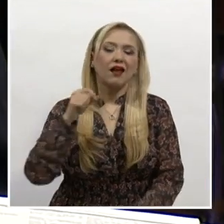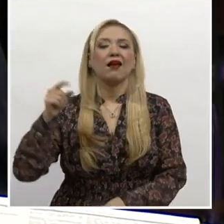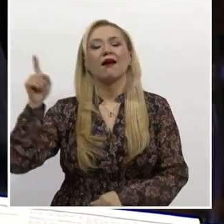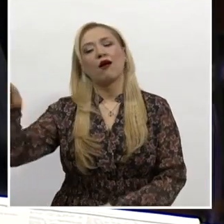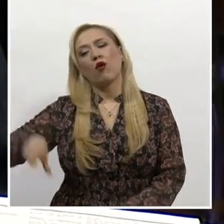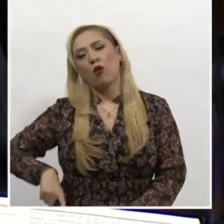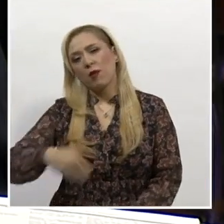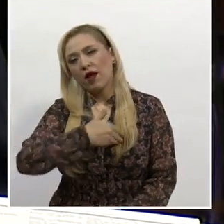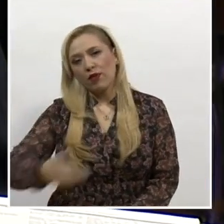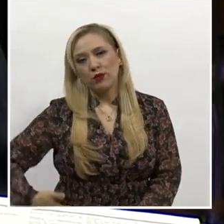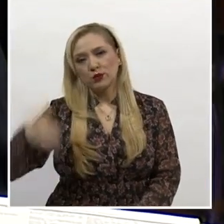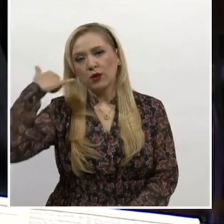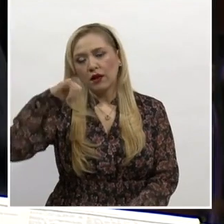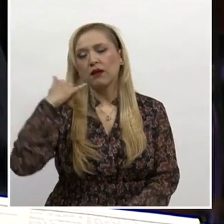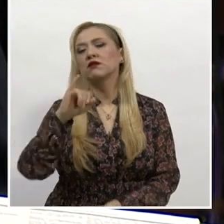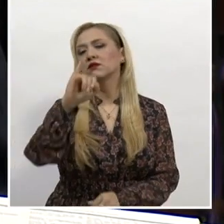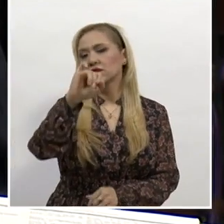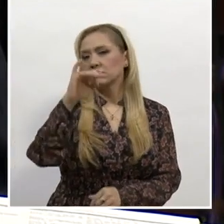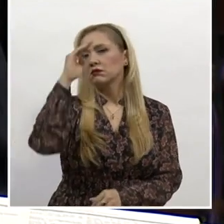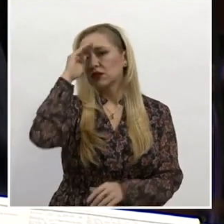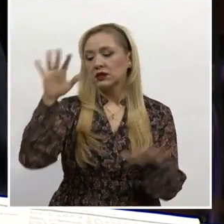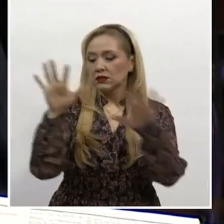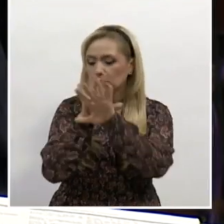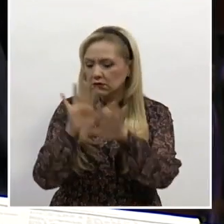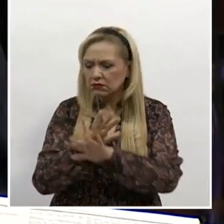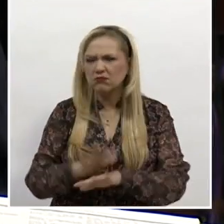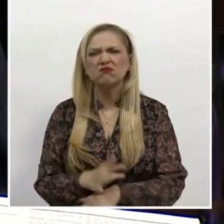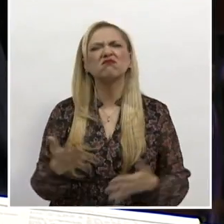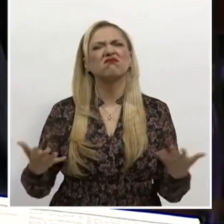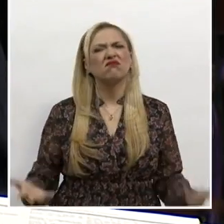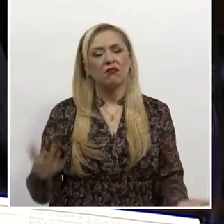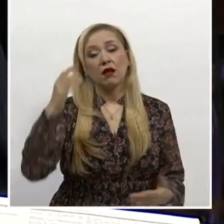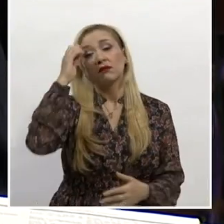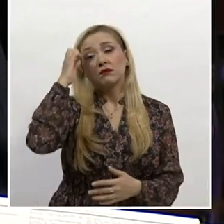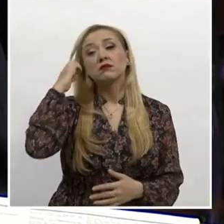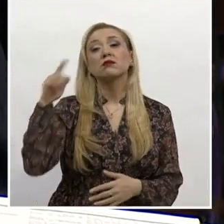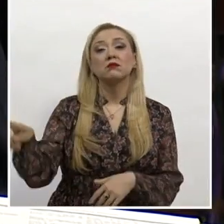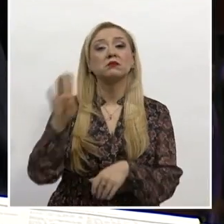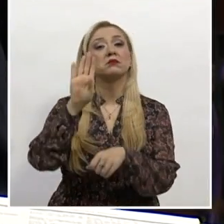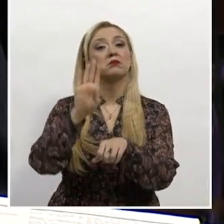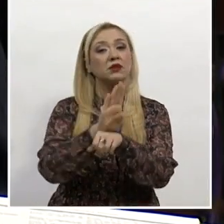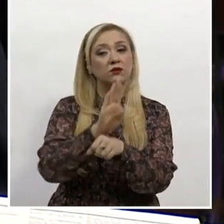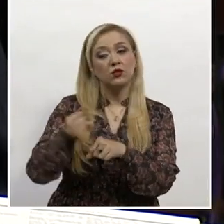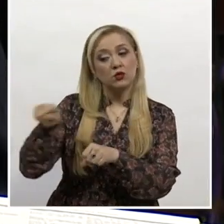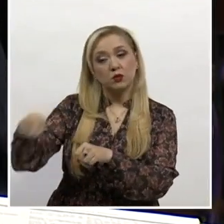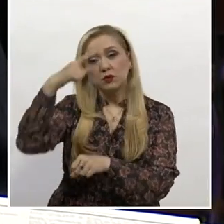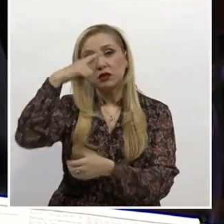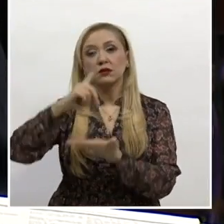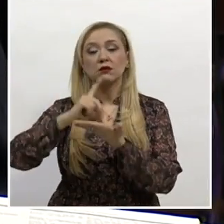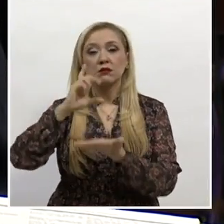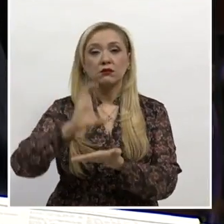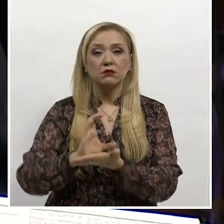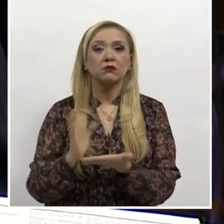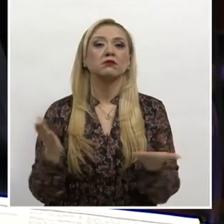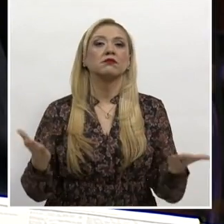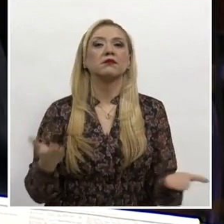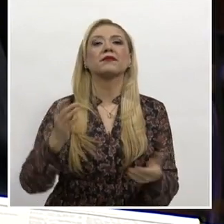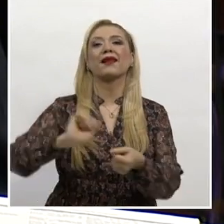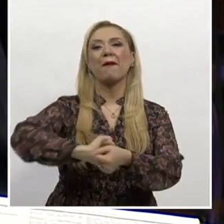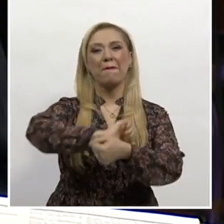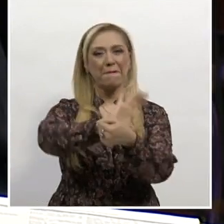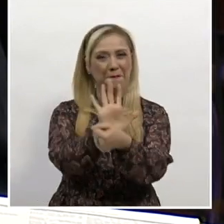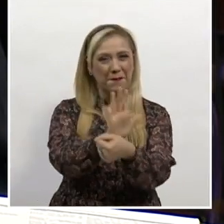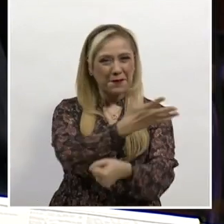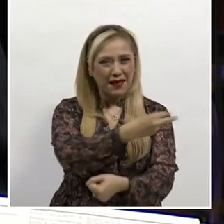de Yucatán consideraron que las modificaciones beneficiaban a las personas con discapacidad y que debido a la pandemia